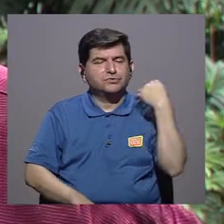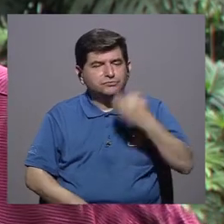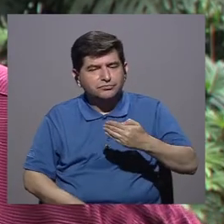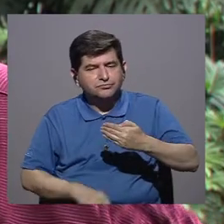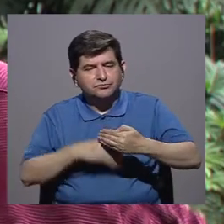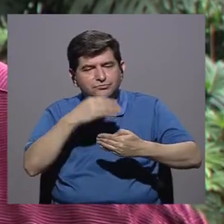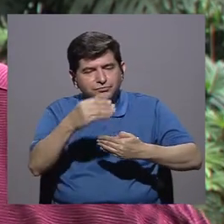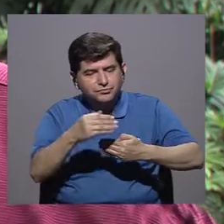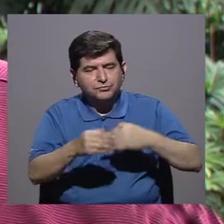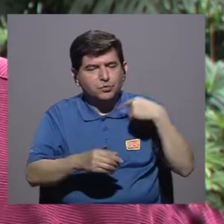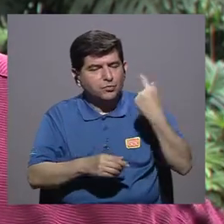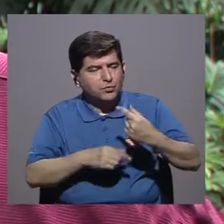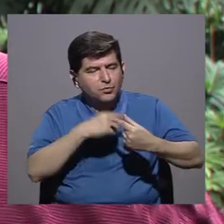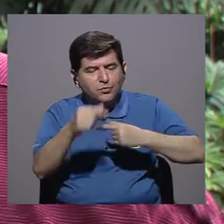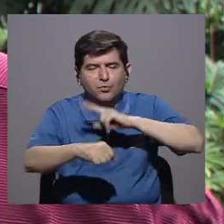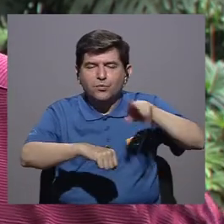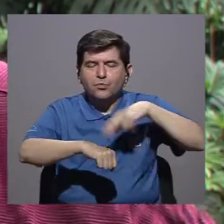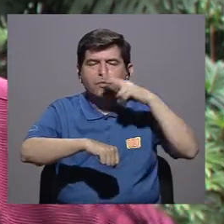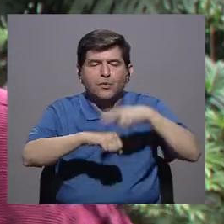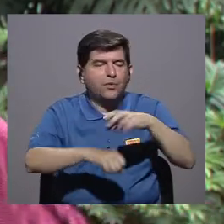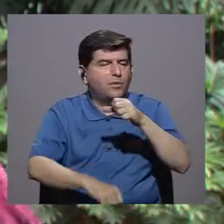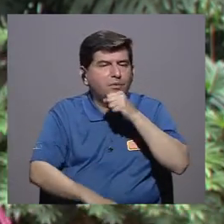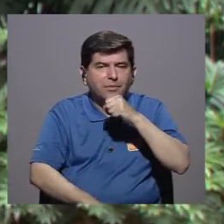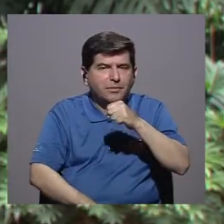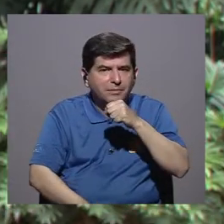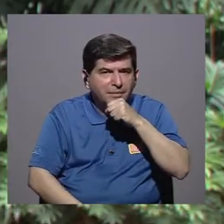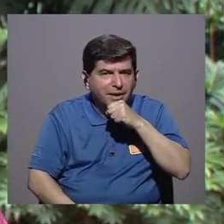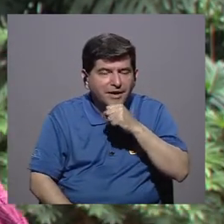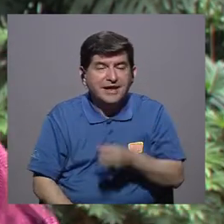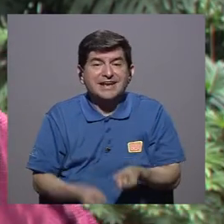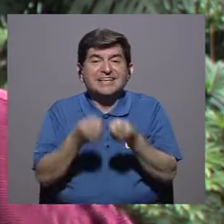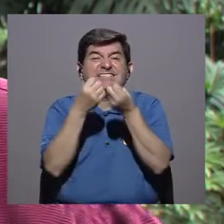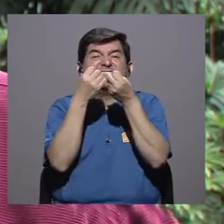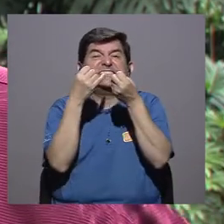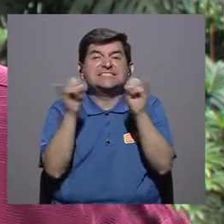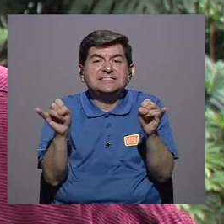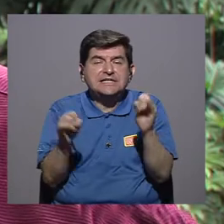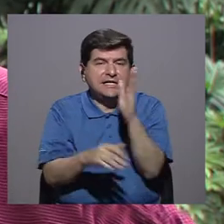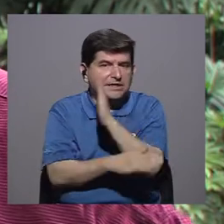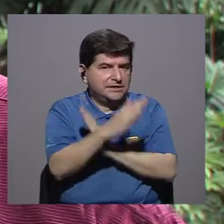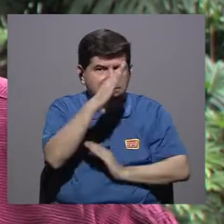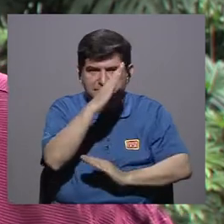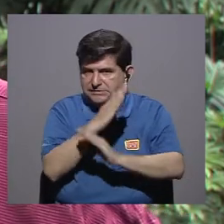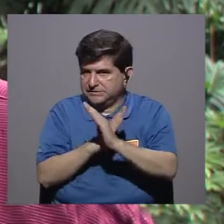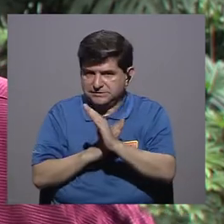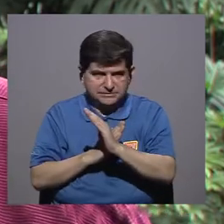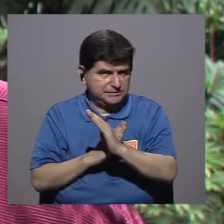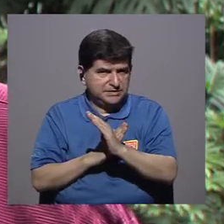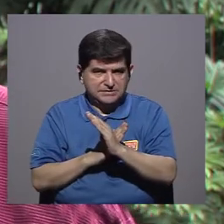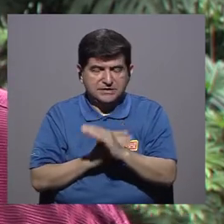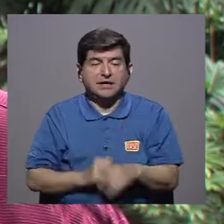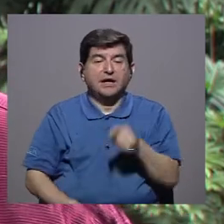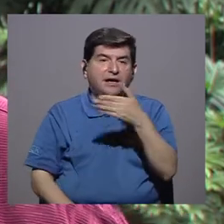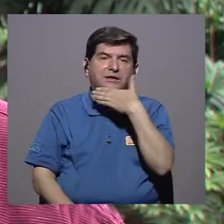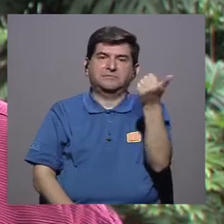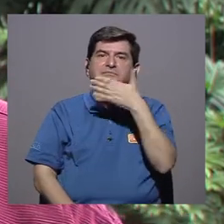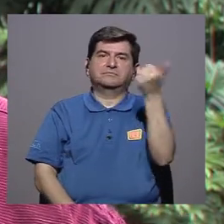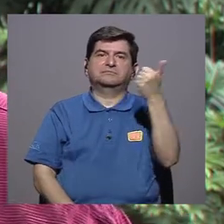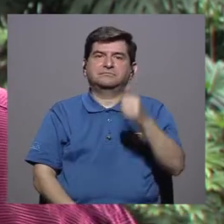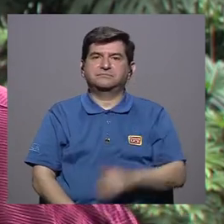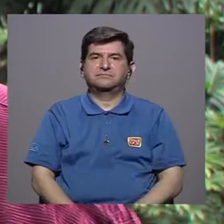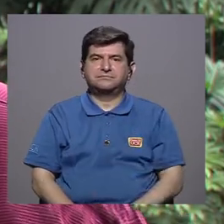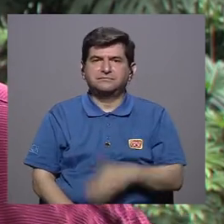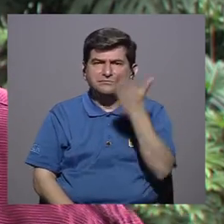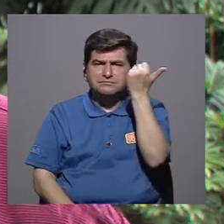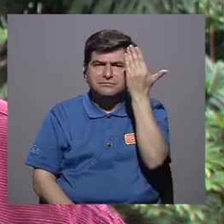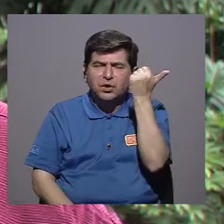gradualmente en un proceso normal de envejecimiento sin discapacidad es lo